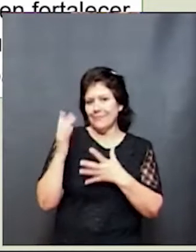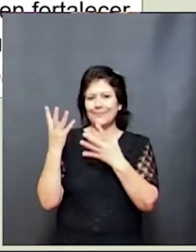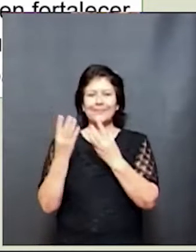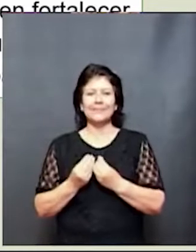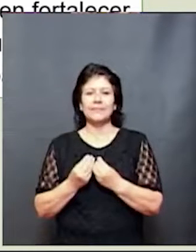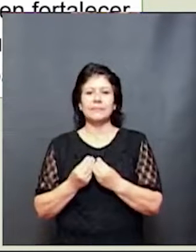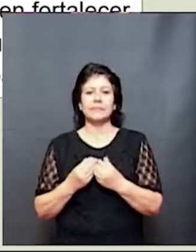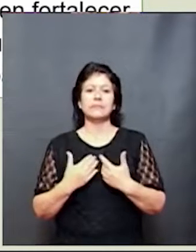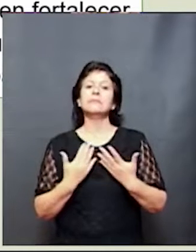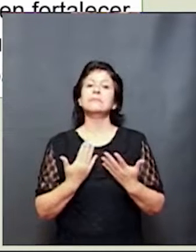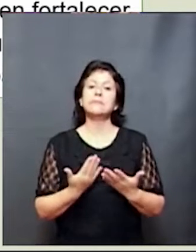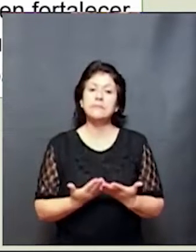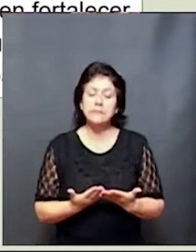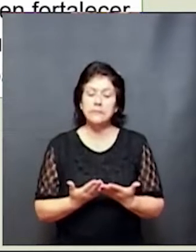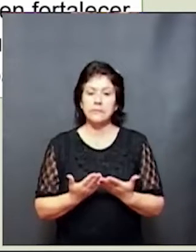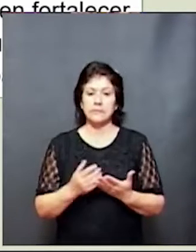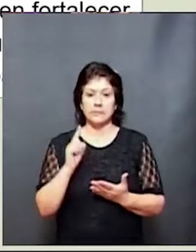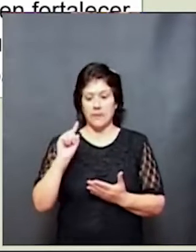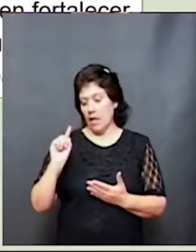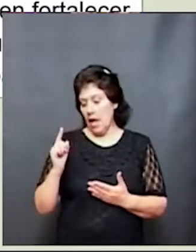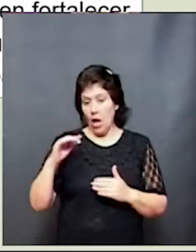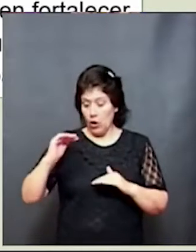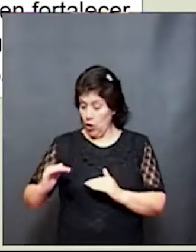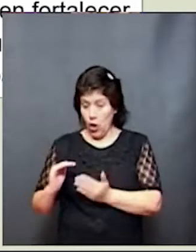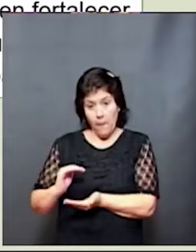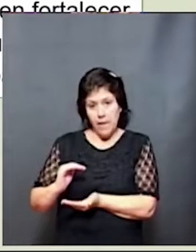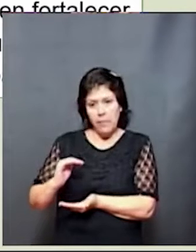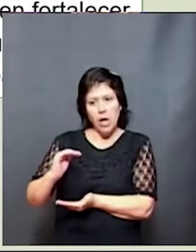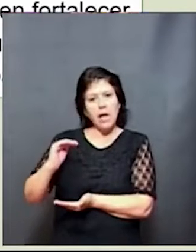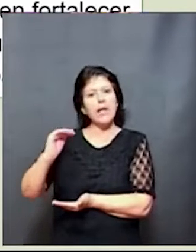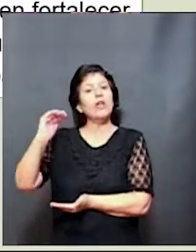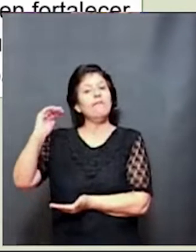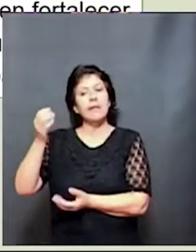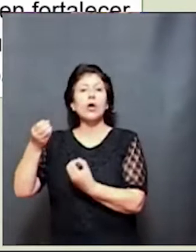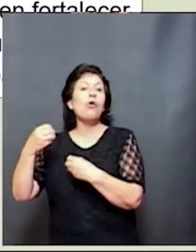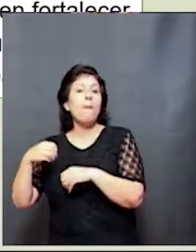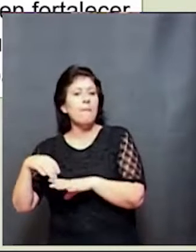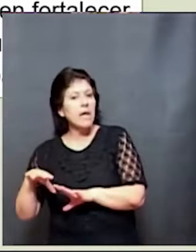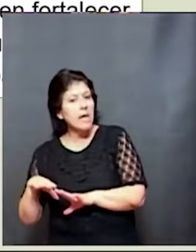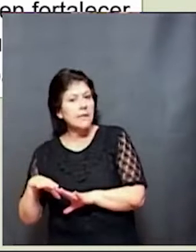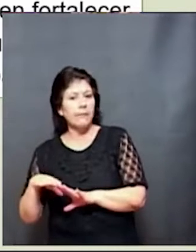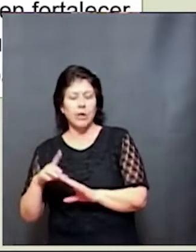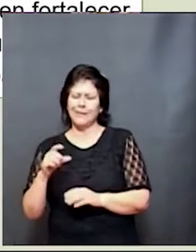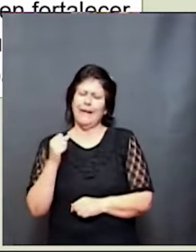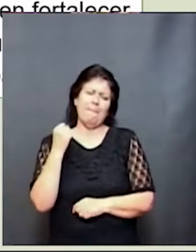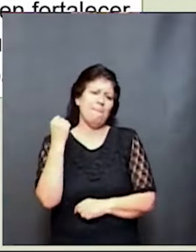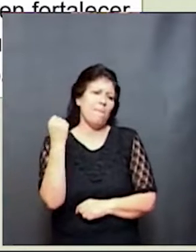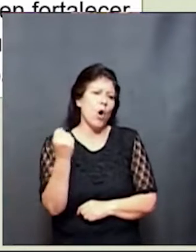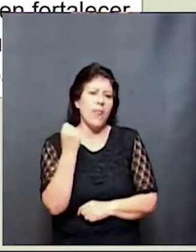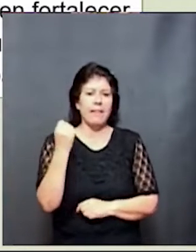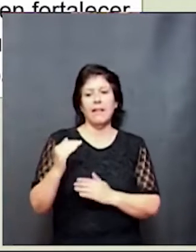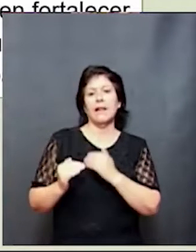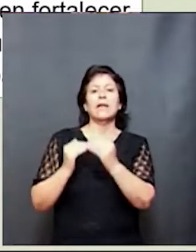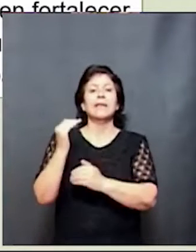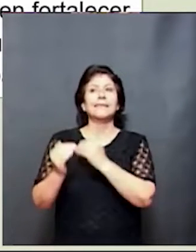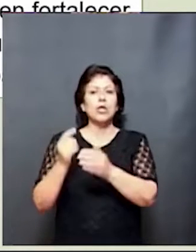Esto realmente empieza desde los primeros años de vida, como les decía, pero es importante que se optimice el desarrollo del